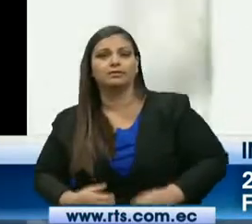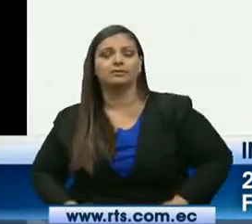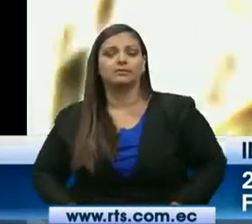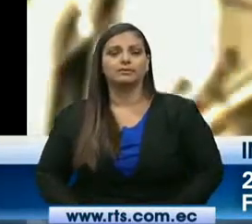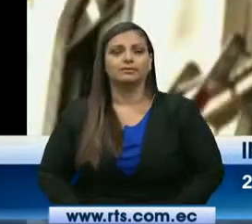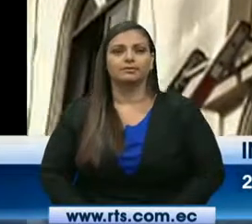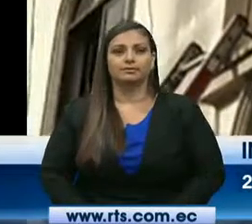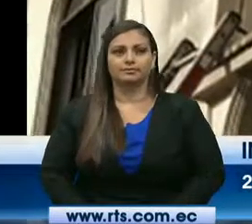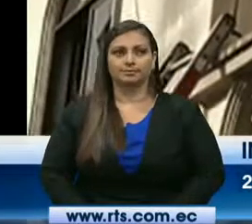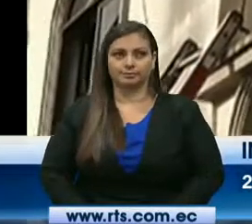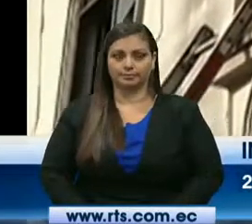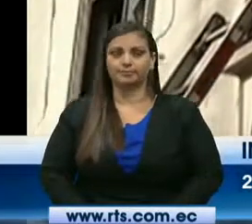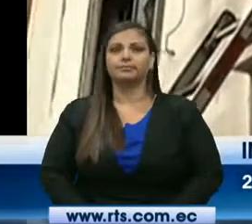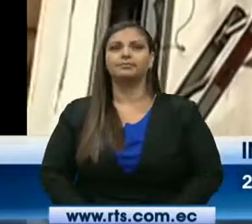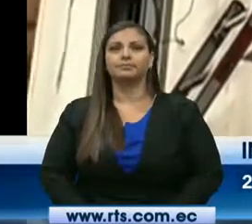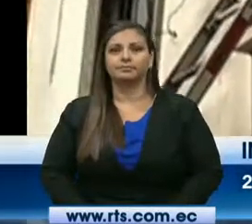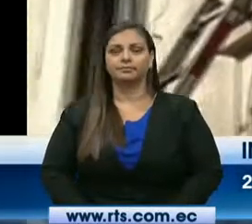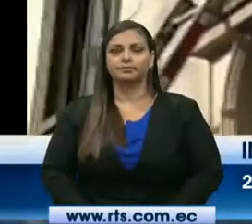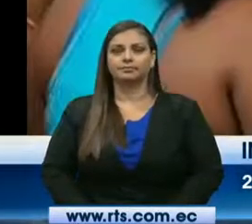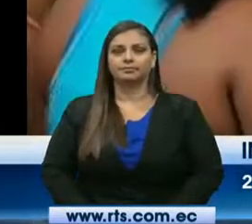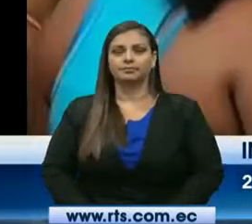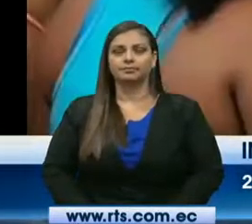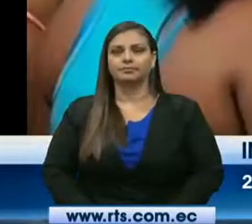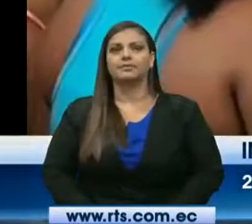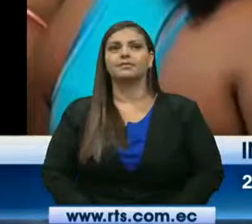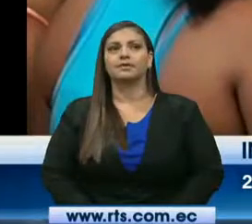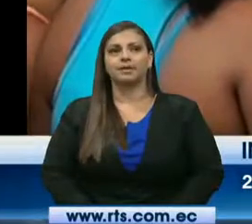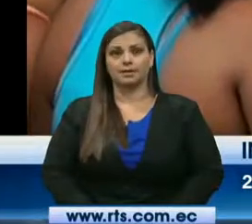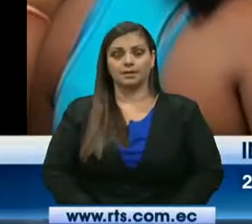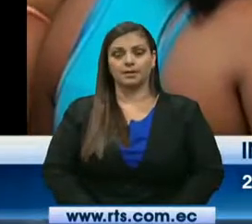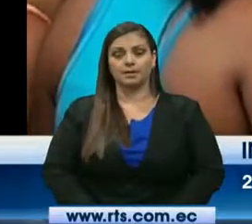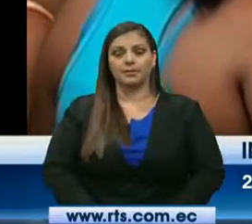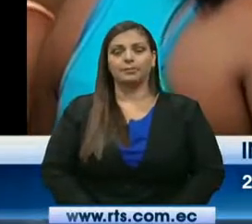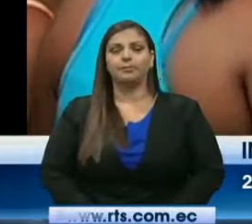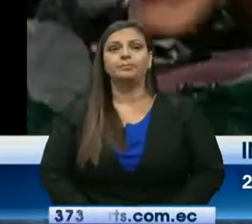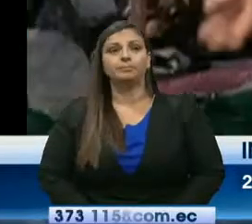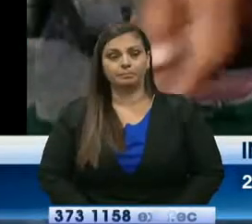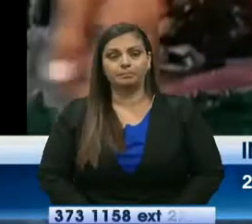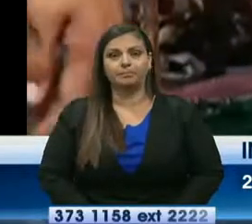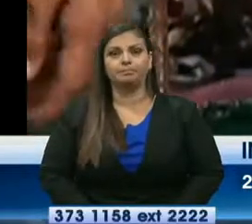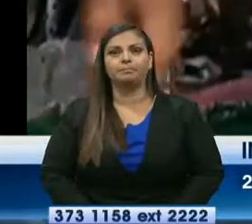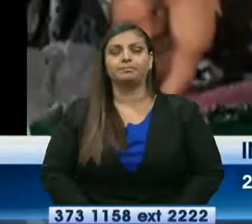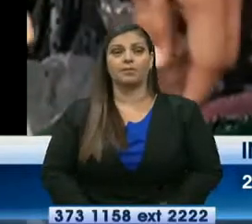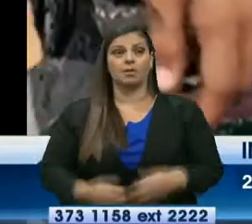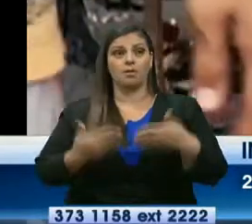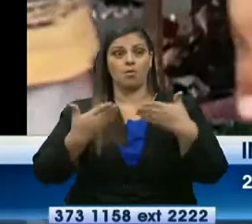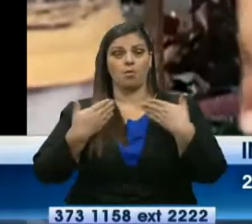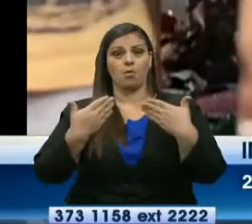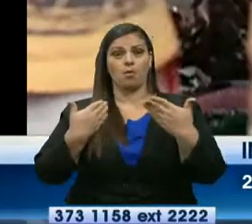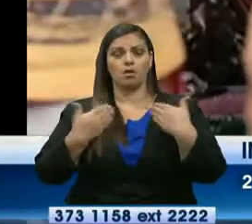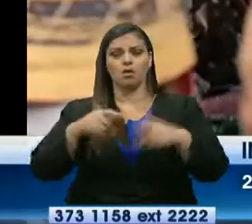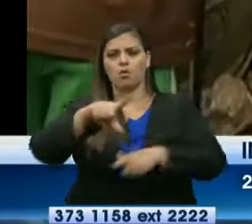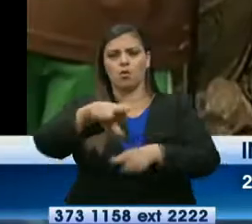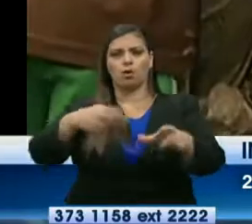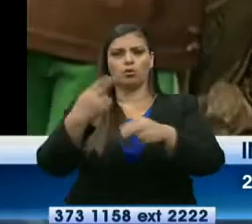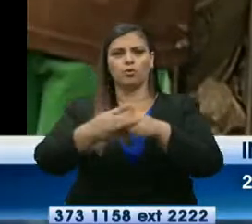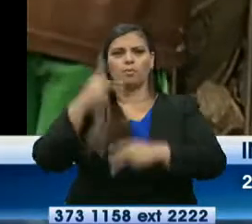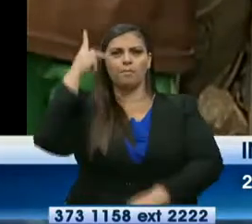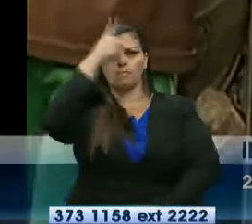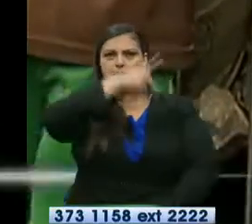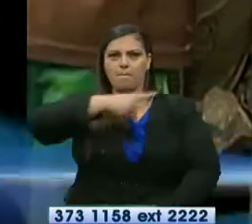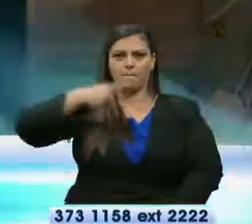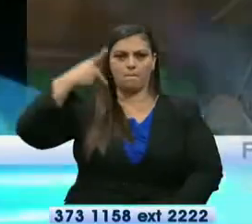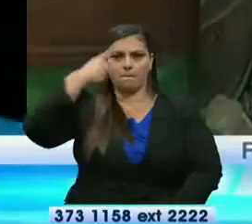Y es que las llamas sorprendieron a los habitantes del Paraíso de la Flor en el bloque 5. Los bomberos arribaron inmediatamente conocida la